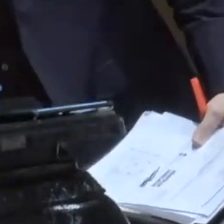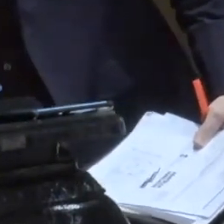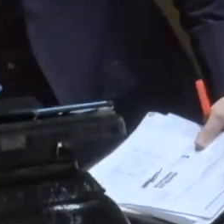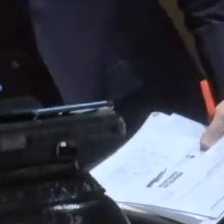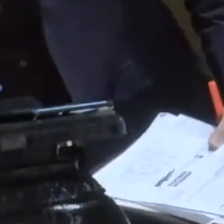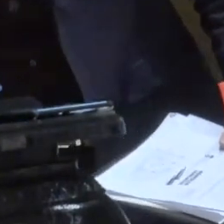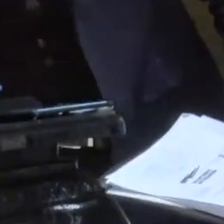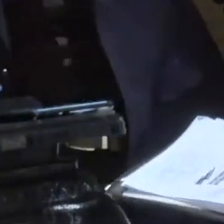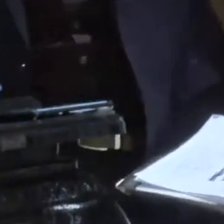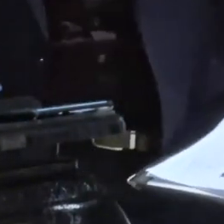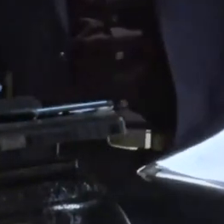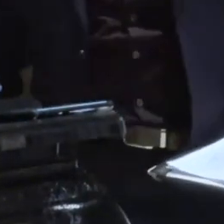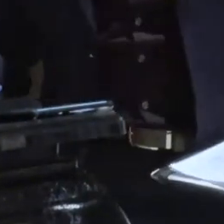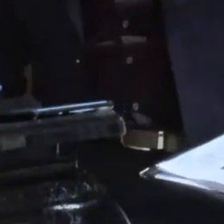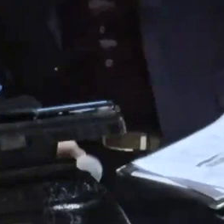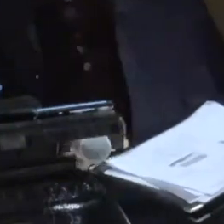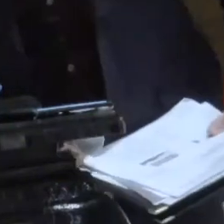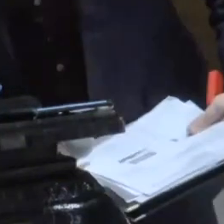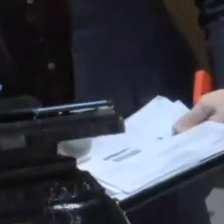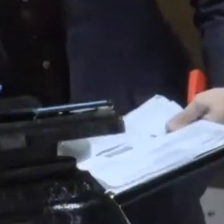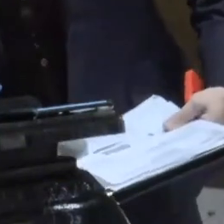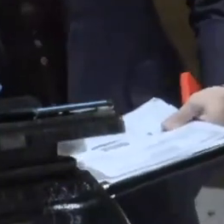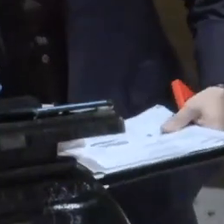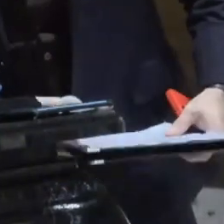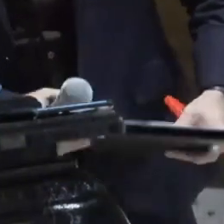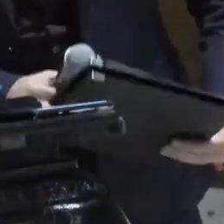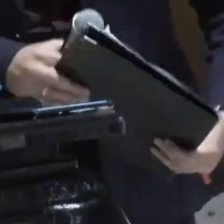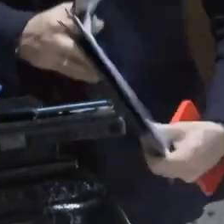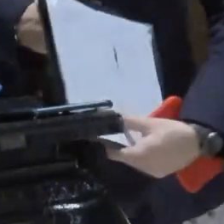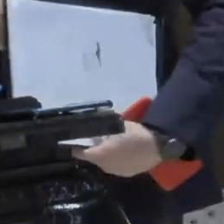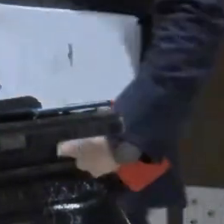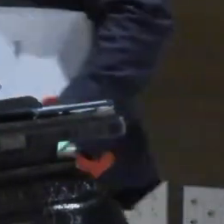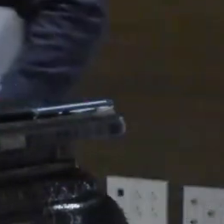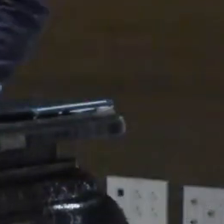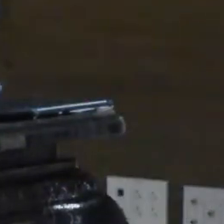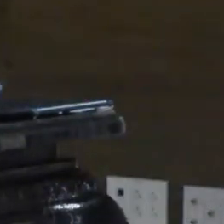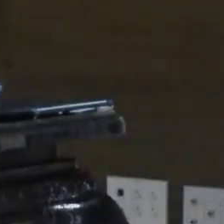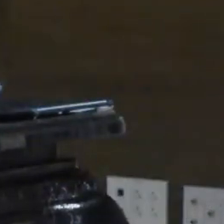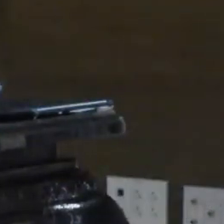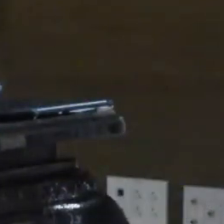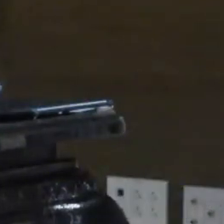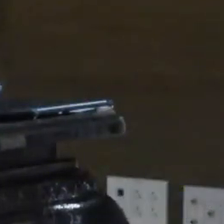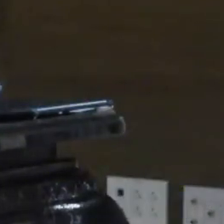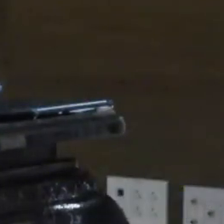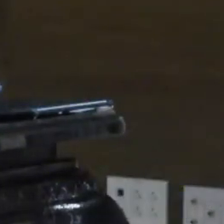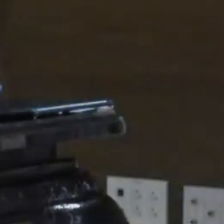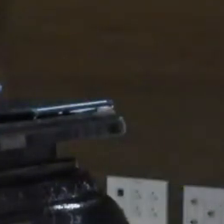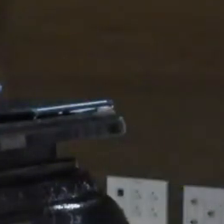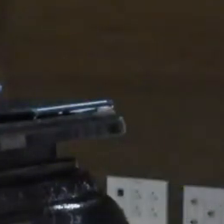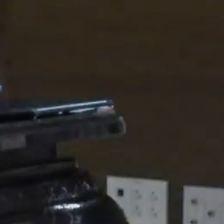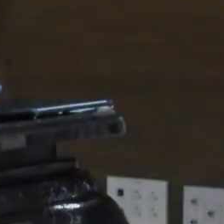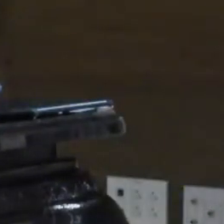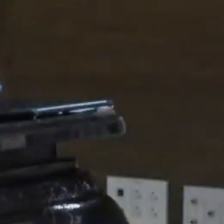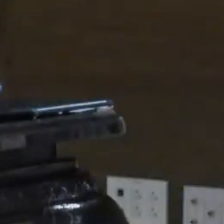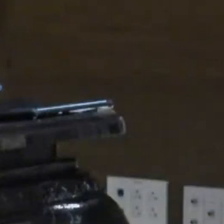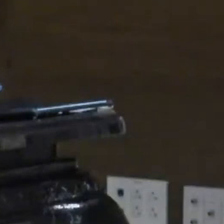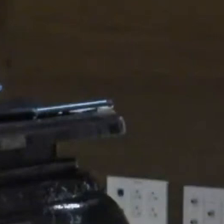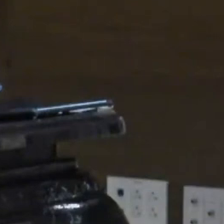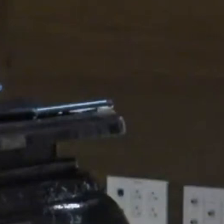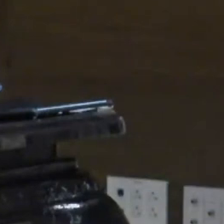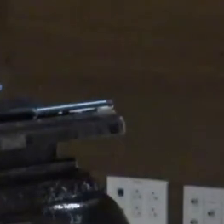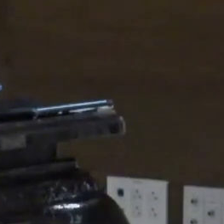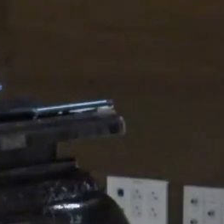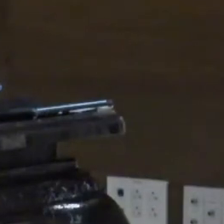comisión se pondrá sobre la mesa el tema y llevaremos a cabo las consultas